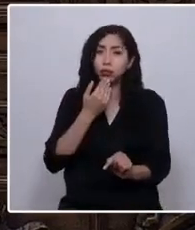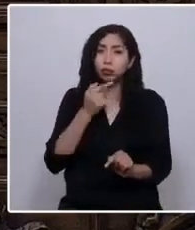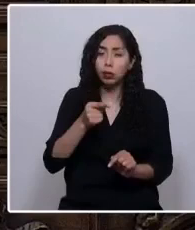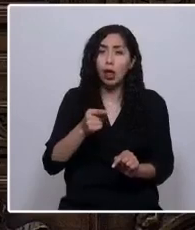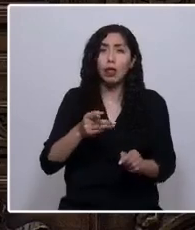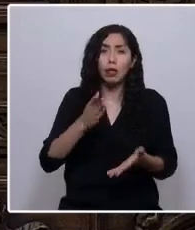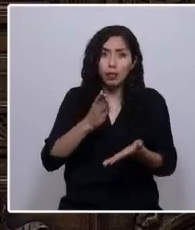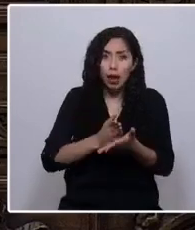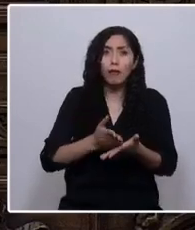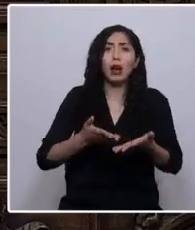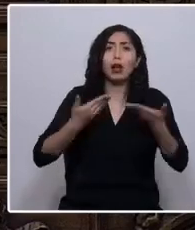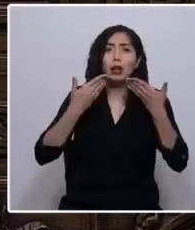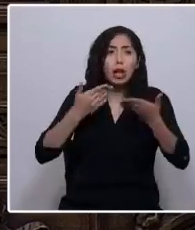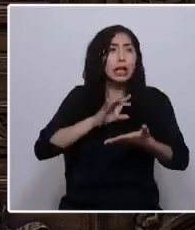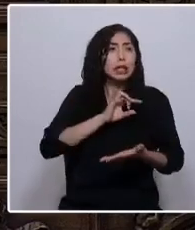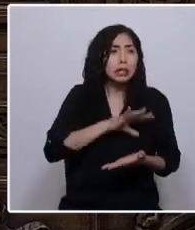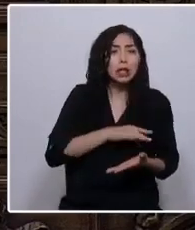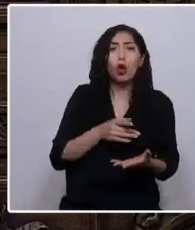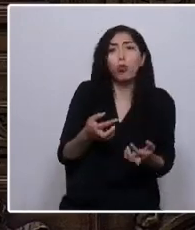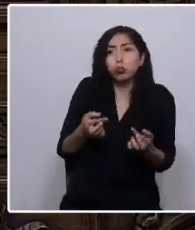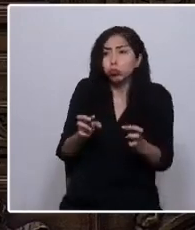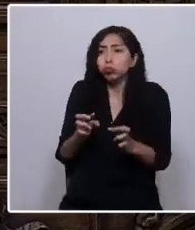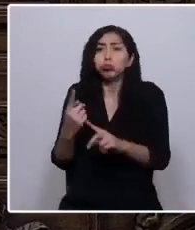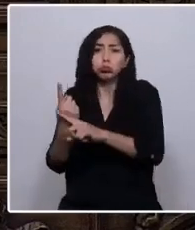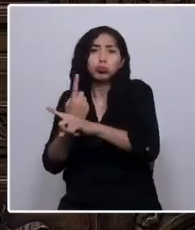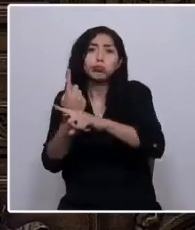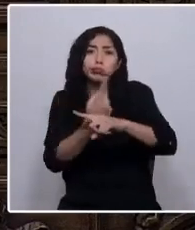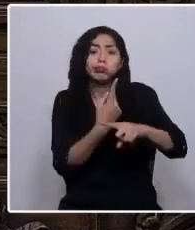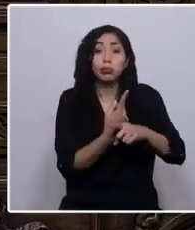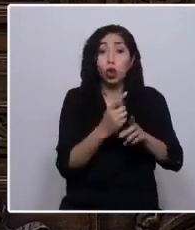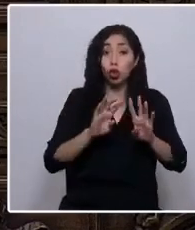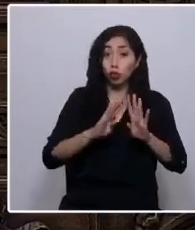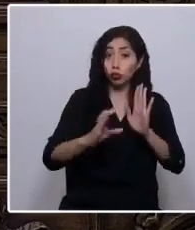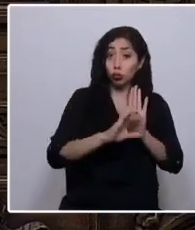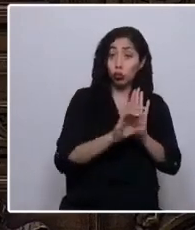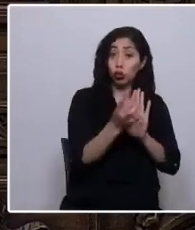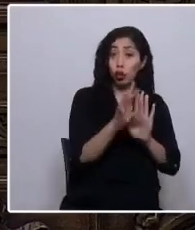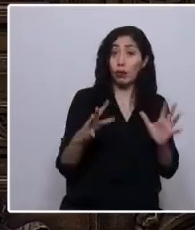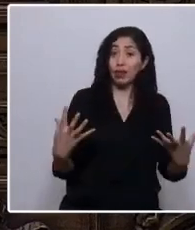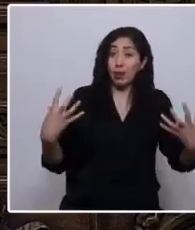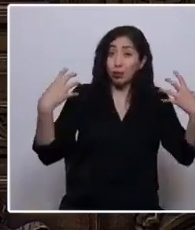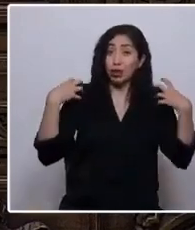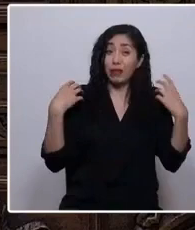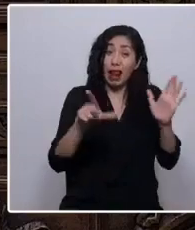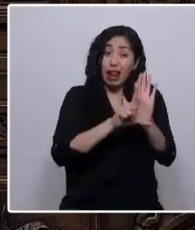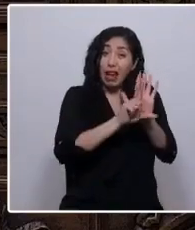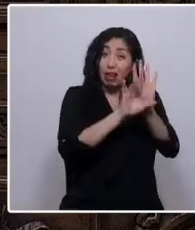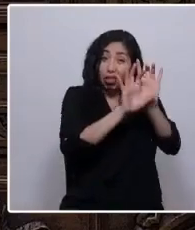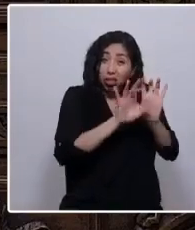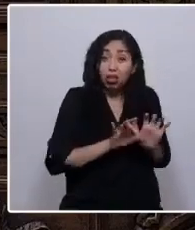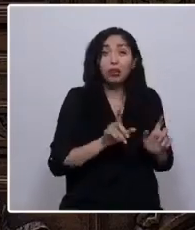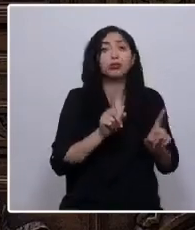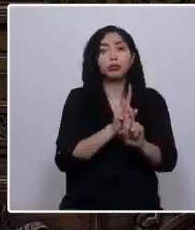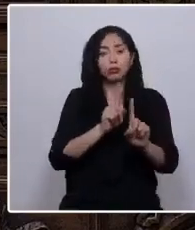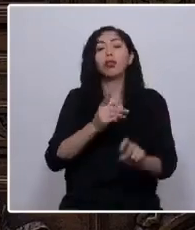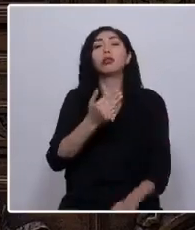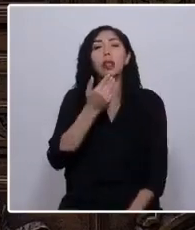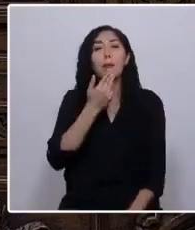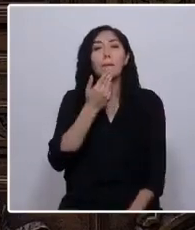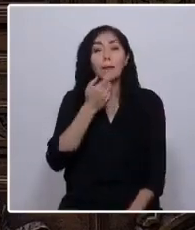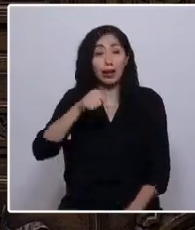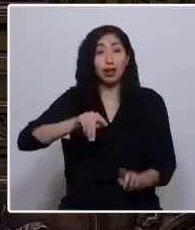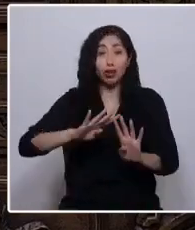nuestras diferencias. La constituyente no solo está encargada de redactar una ley, sino que debe ser también una oportunidad para